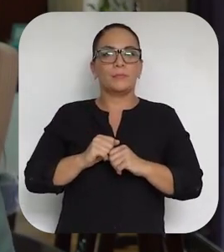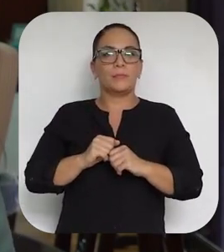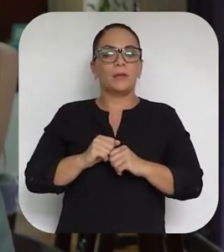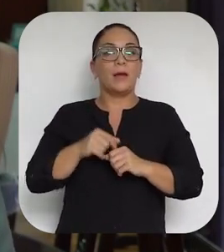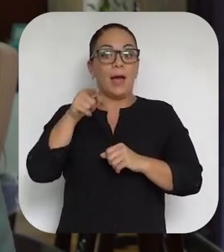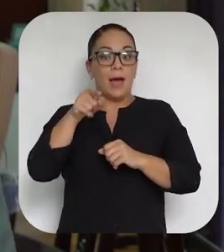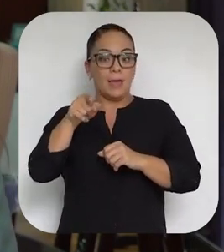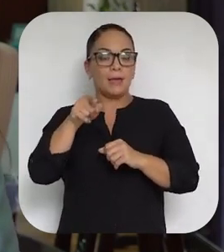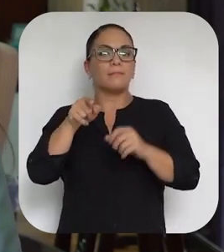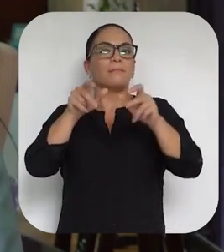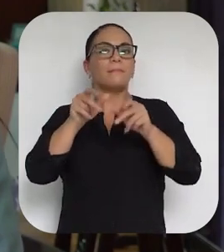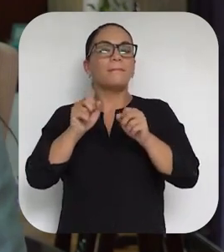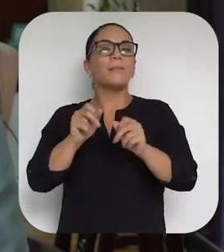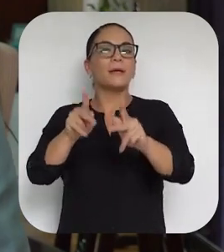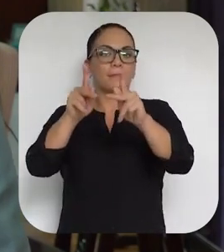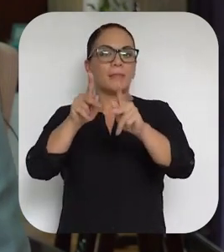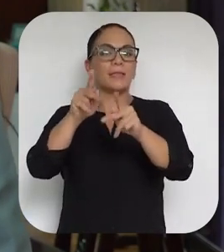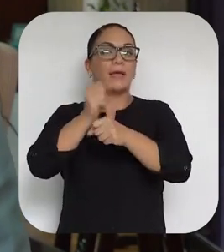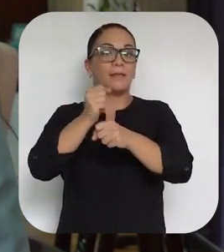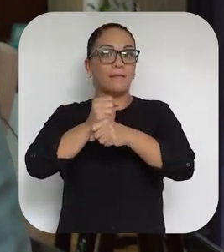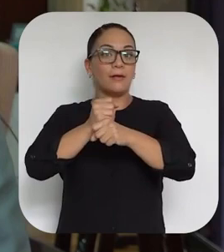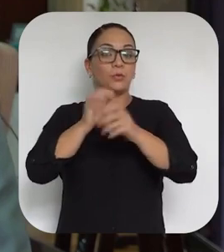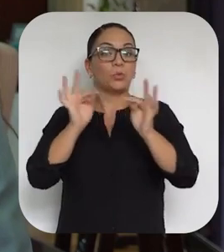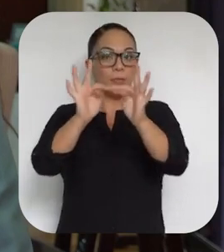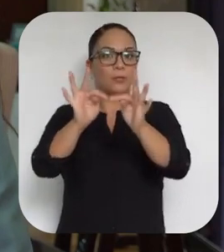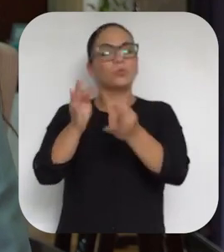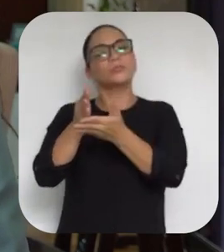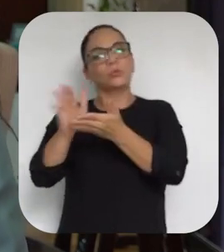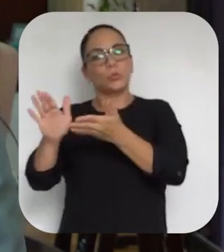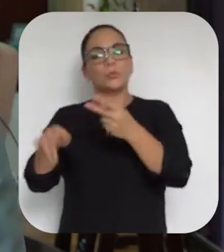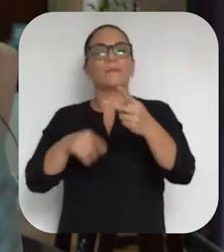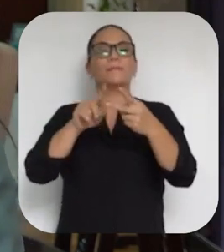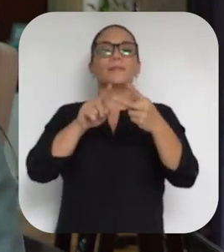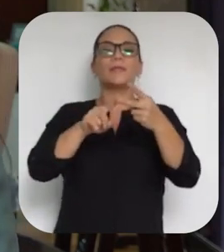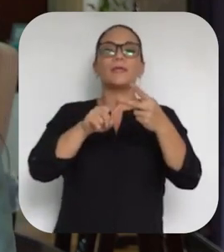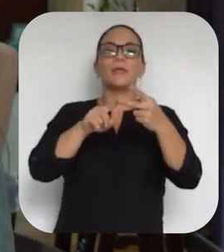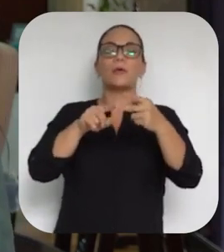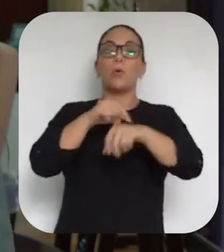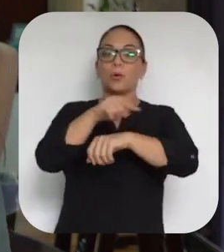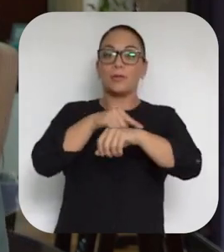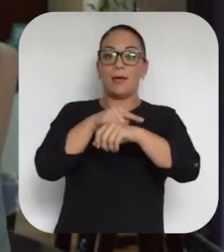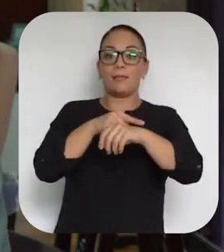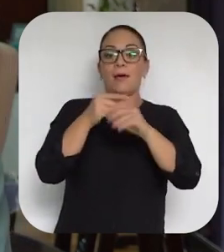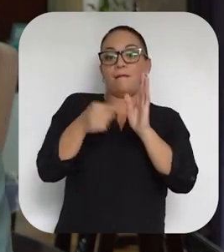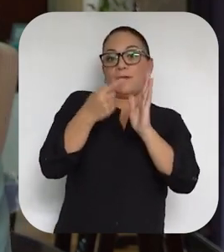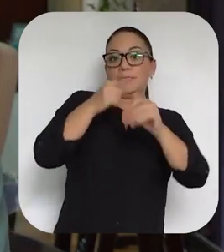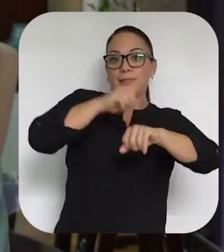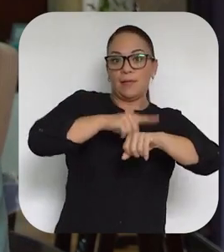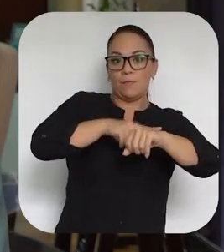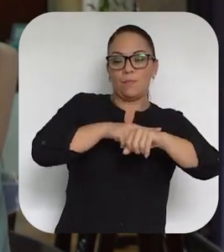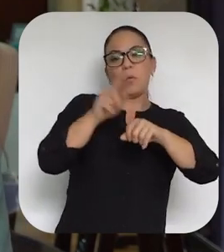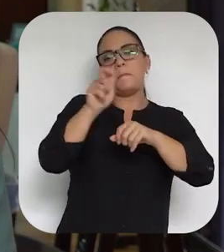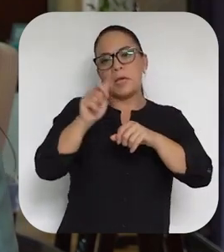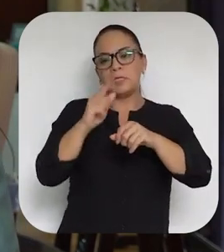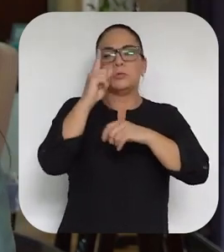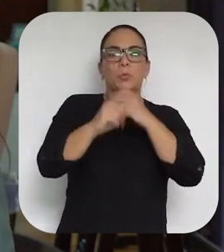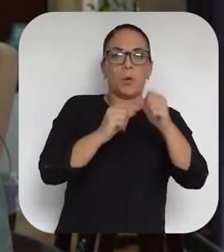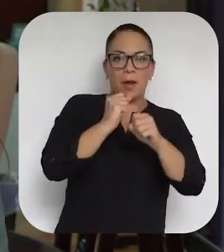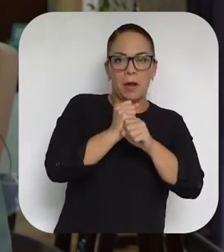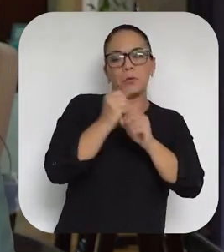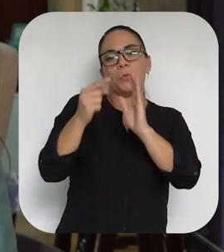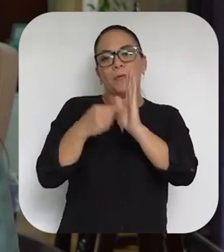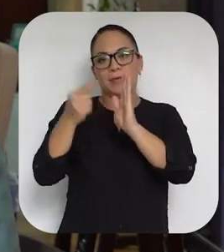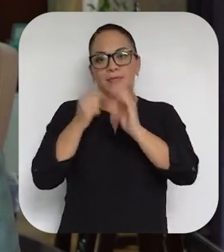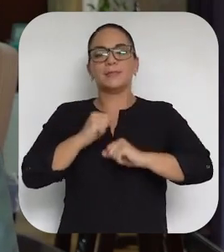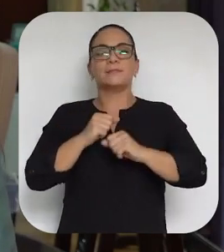actividad del turismo. Y con respecto a la jornada anualizada, que es la jornada por temporadas o por estaciones, que se paga